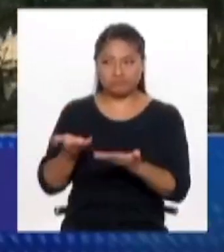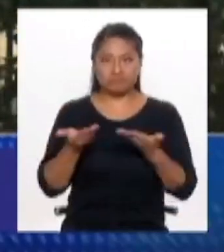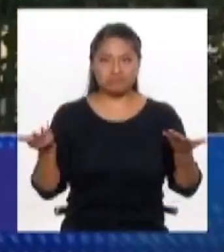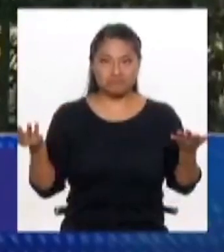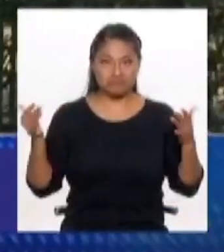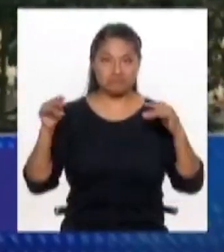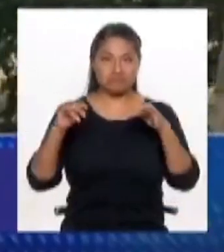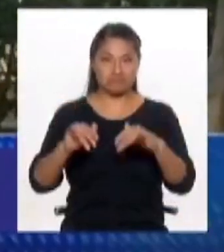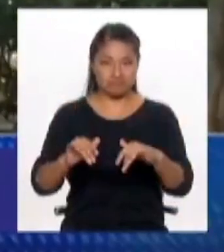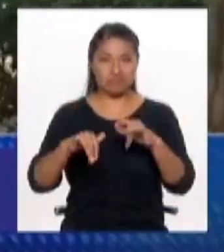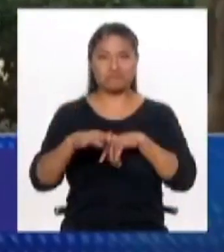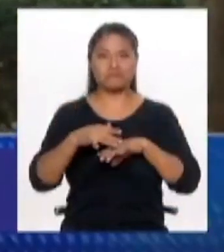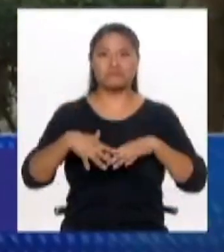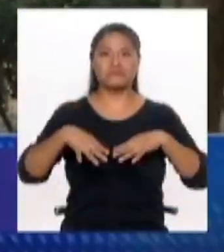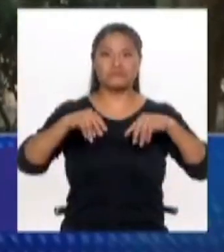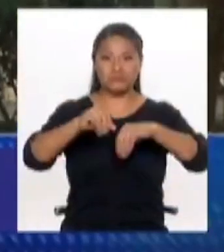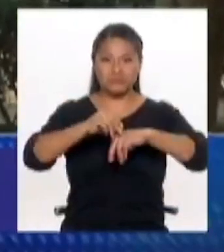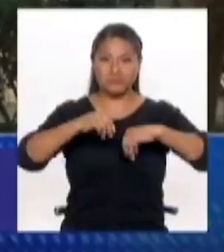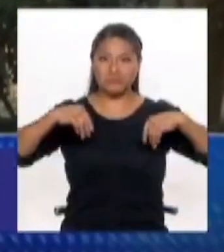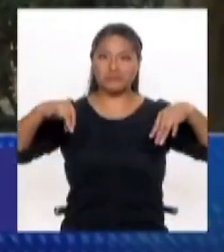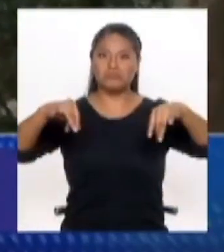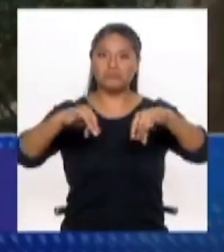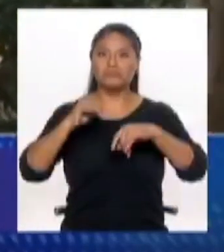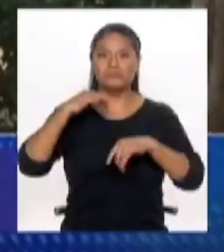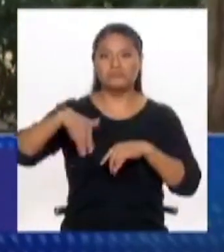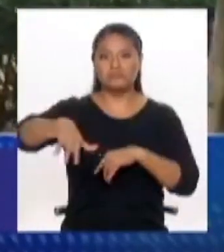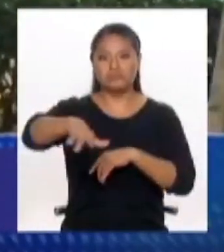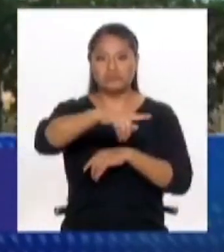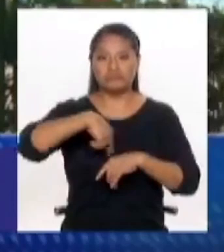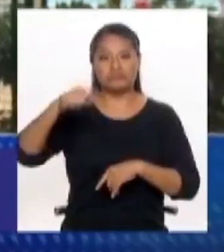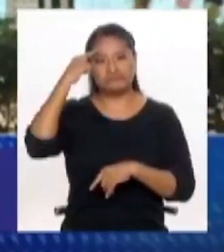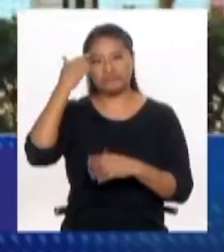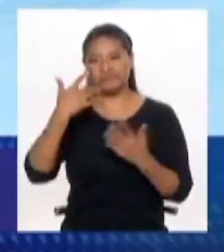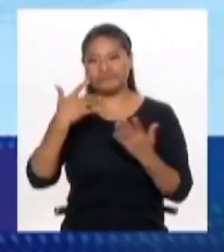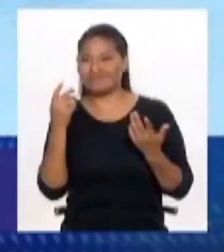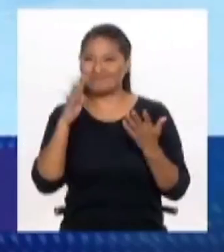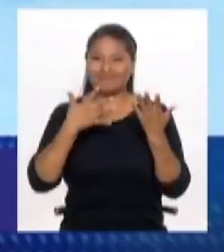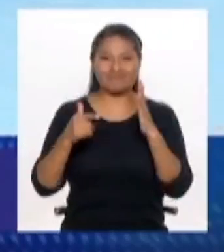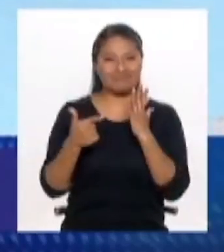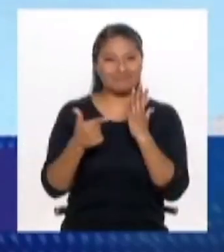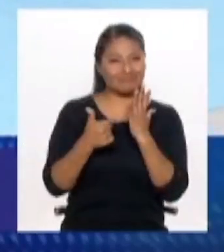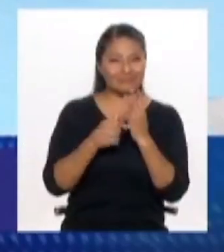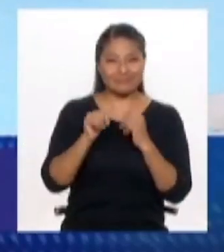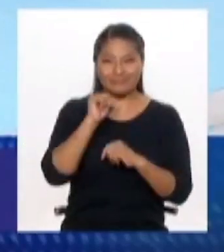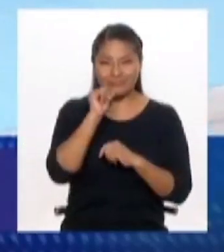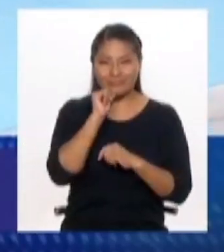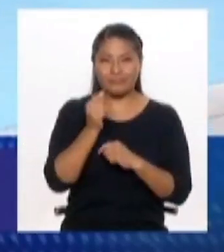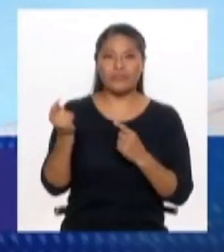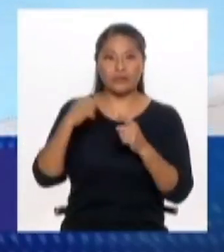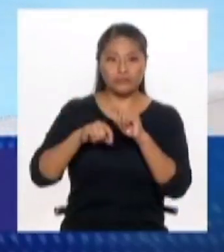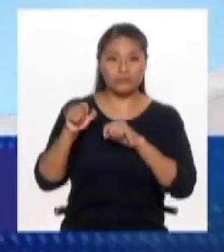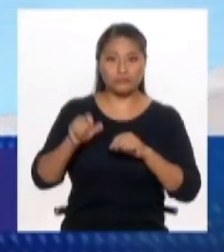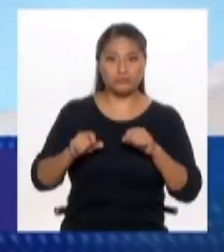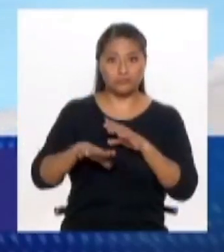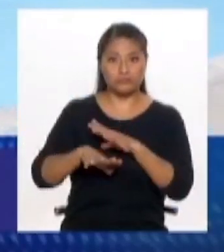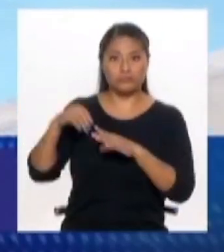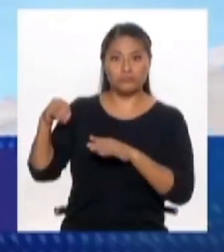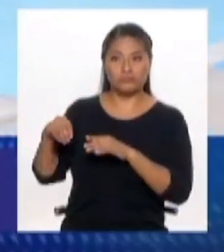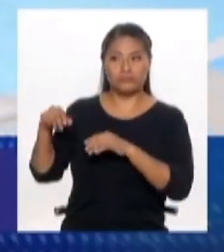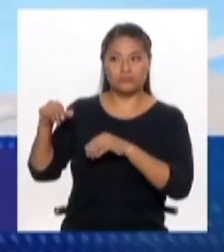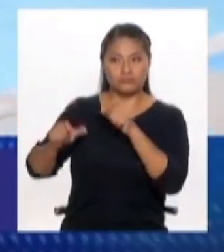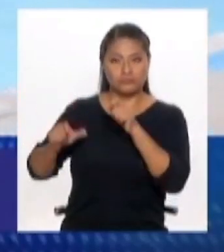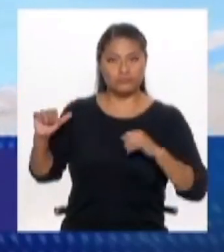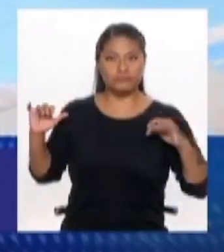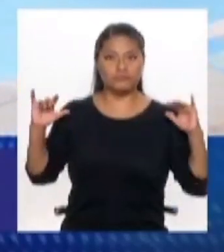piscina, con arena y con los riesgos que hay en términos técnicos, al mismo tiempo se restringen las manifestaciones en el centro de la ciudad,